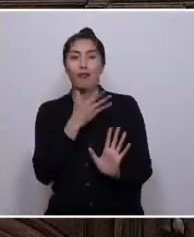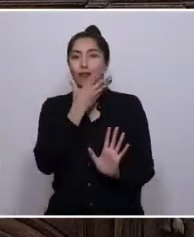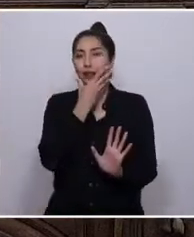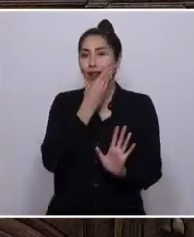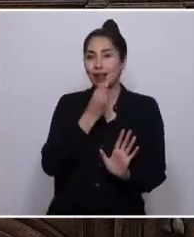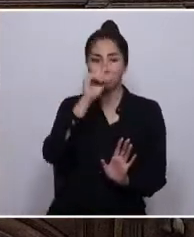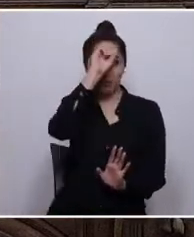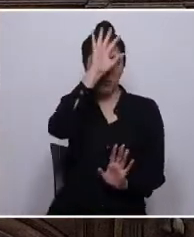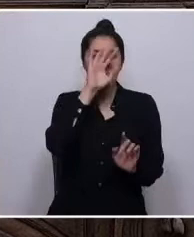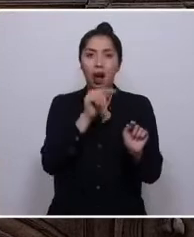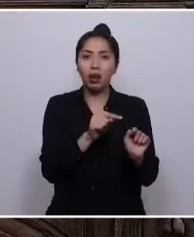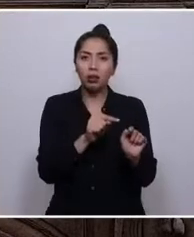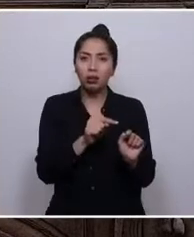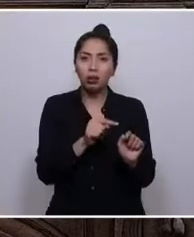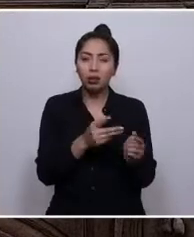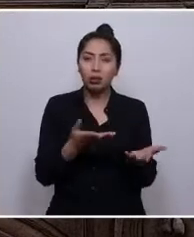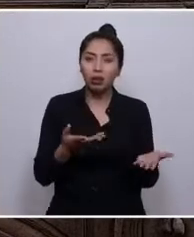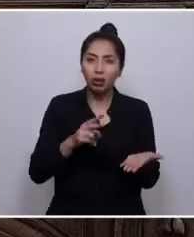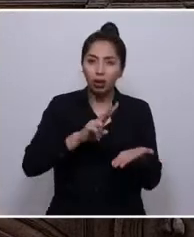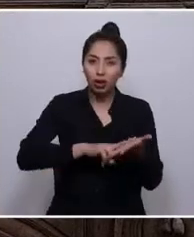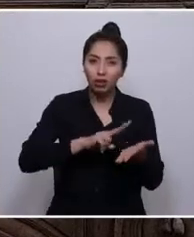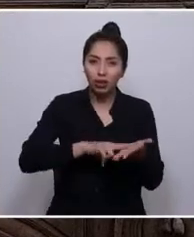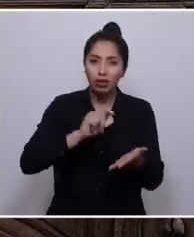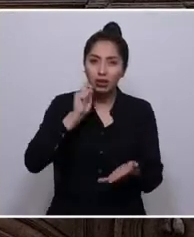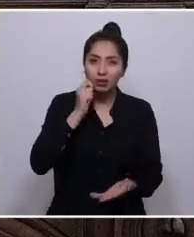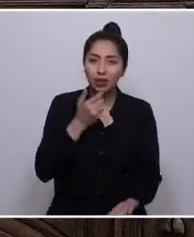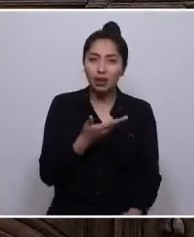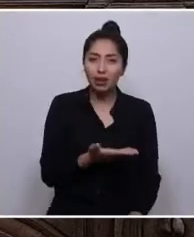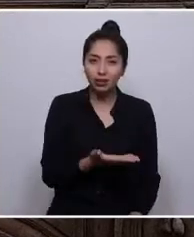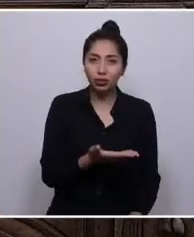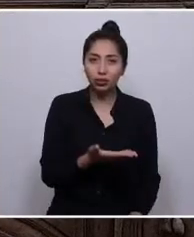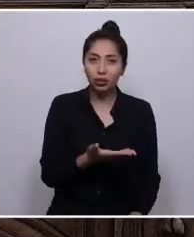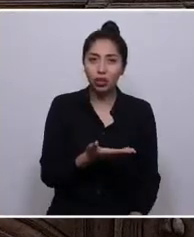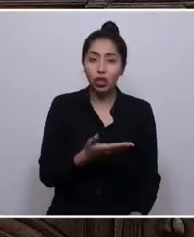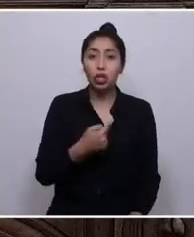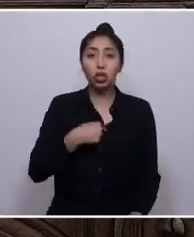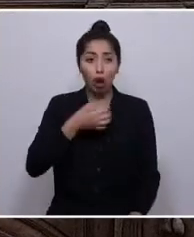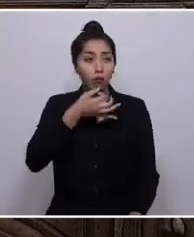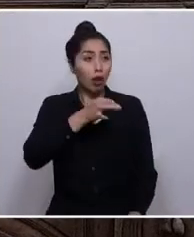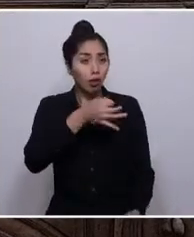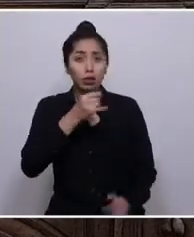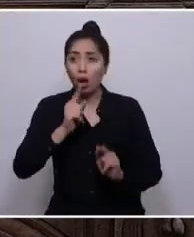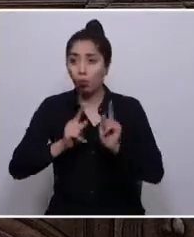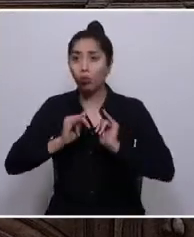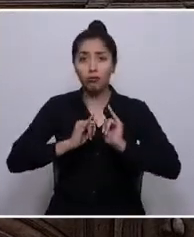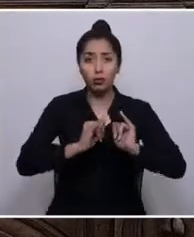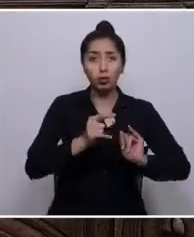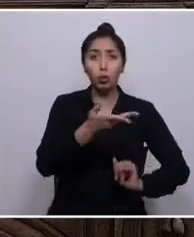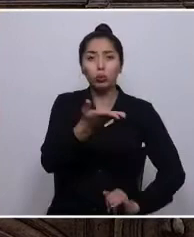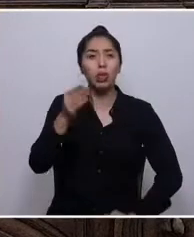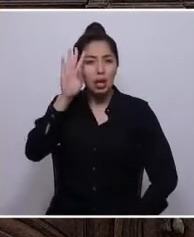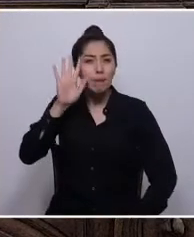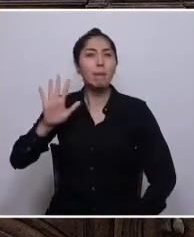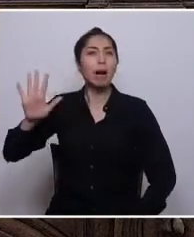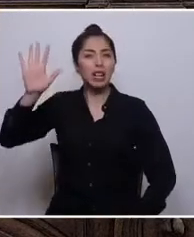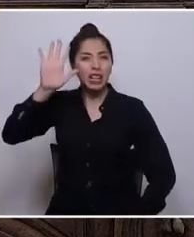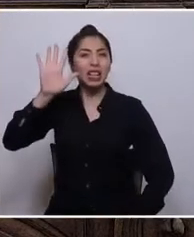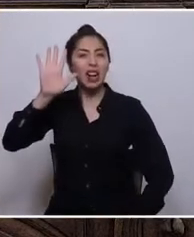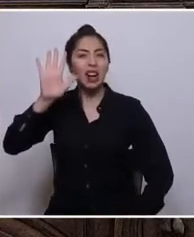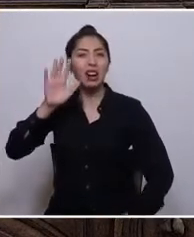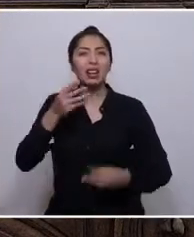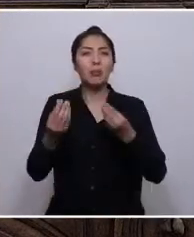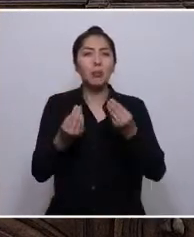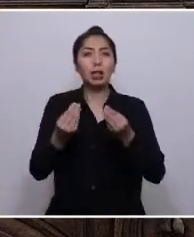realmente significa esta imposición. Les compartiré algunos datos para que imaginen lo que el ideal minero